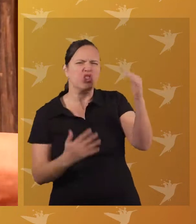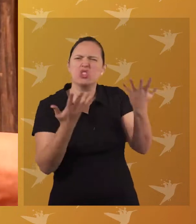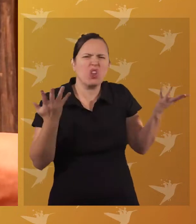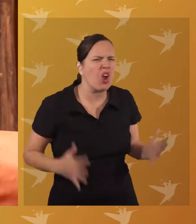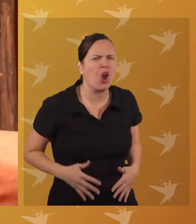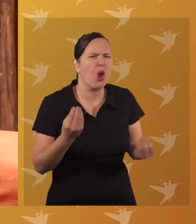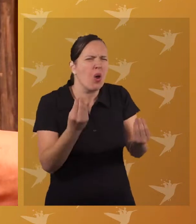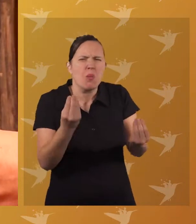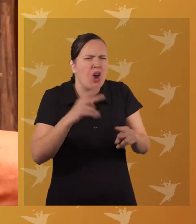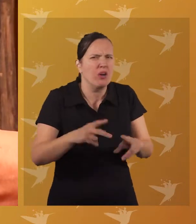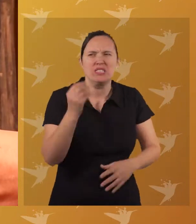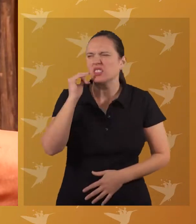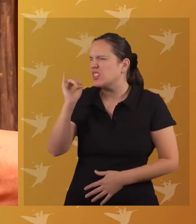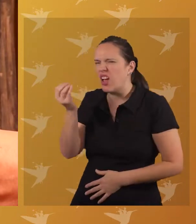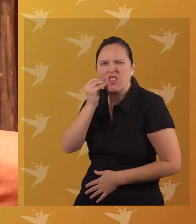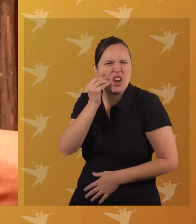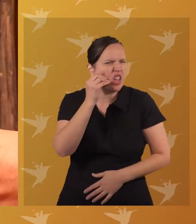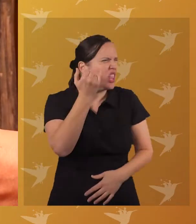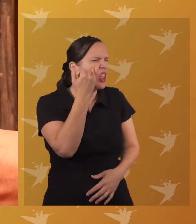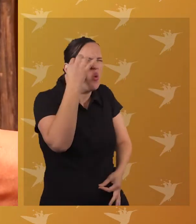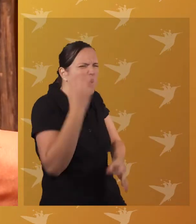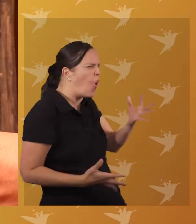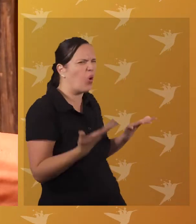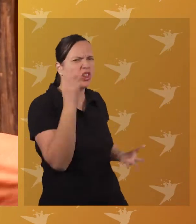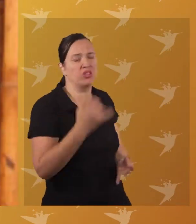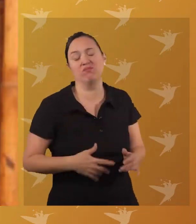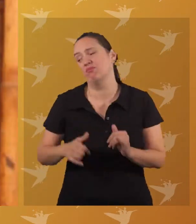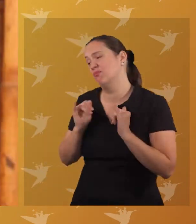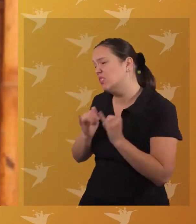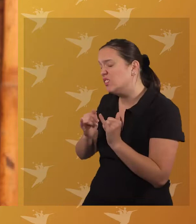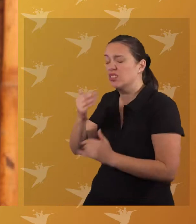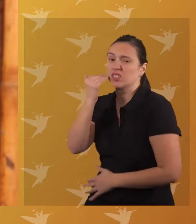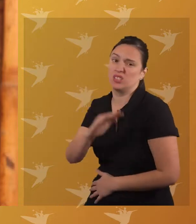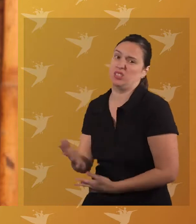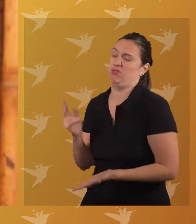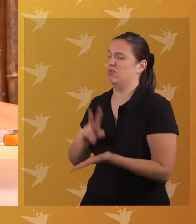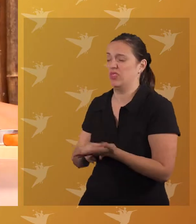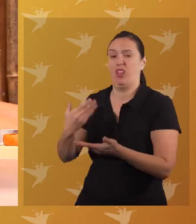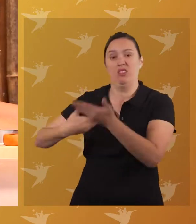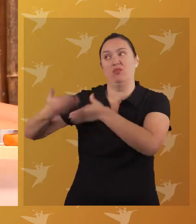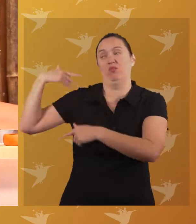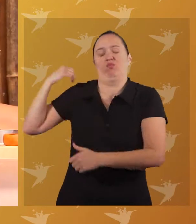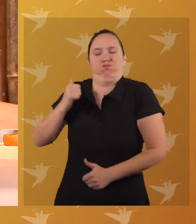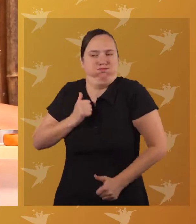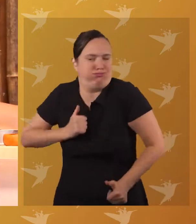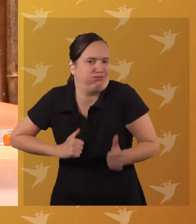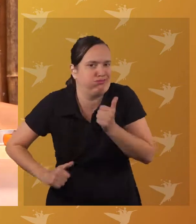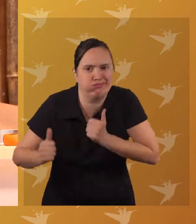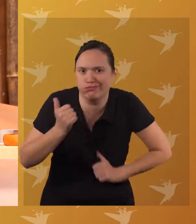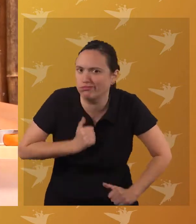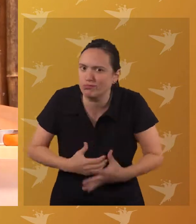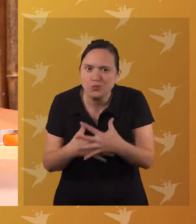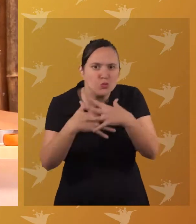pudieron hacer algo así? Sí, abuelita, qué injusto ¡Qué injusto! Así es, niños Nuestros ancestros